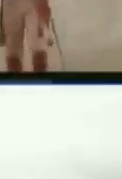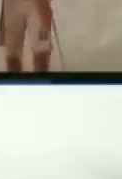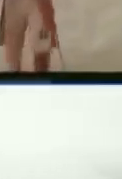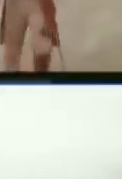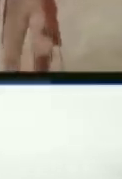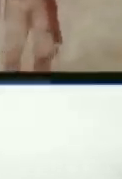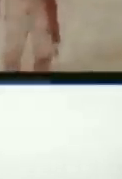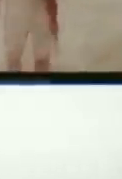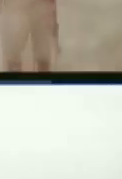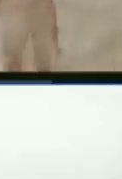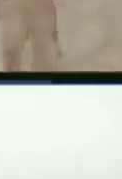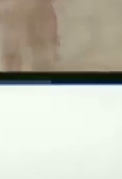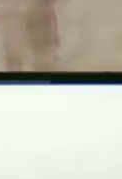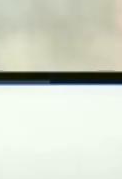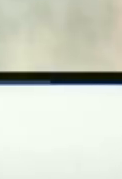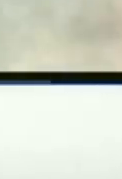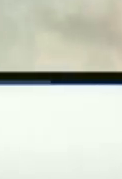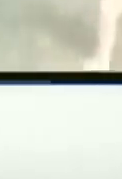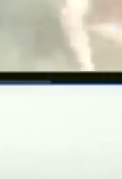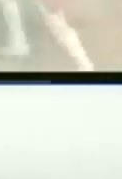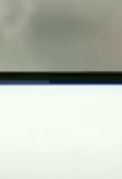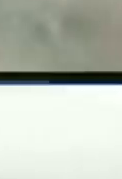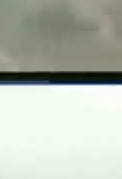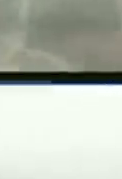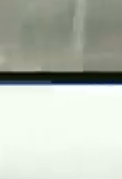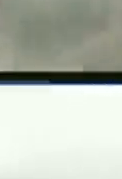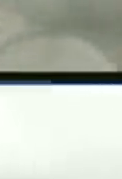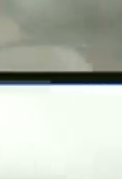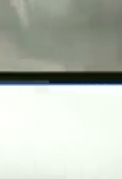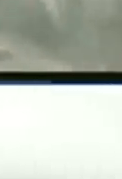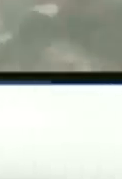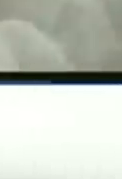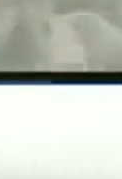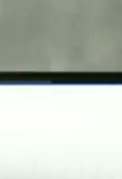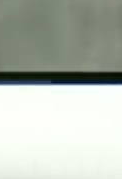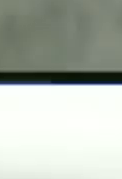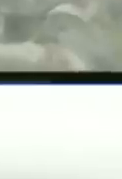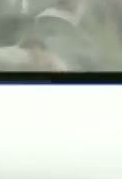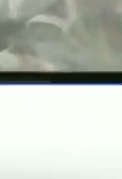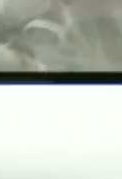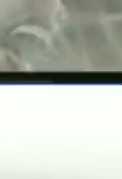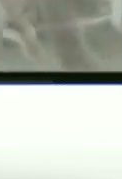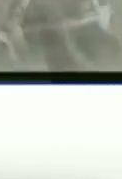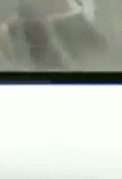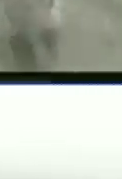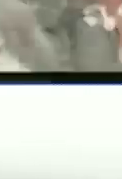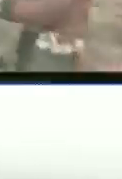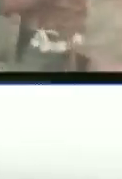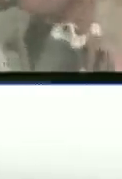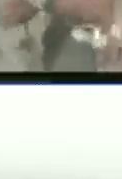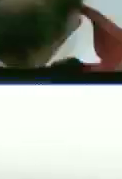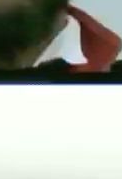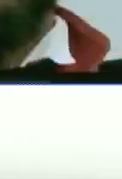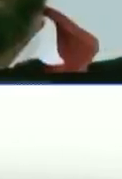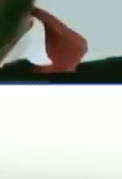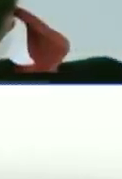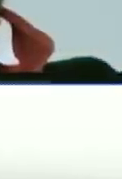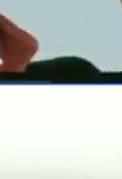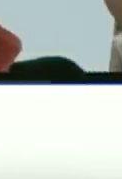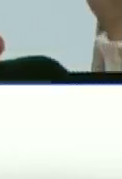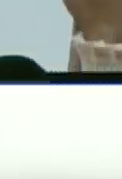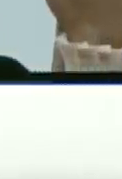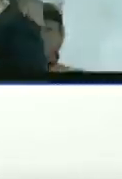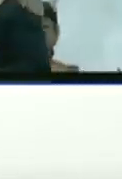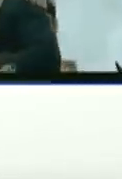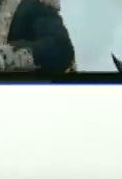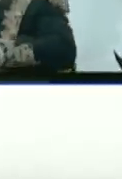nos acompañe unos días después en diciembre con la entrega de los otros seis capítulos seis capítulos más